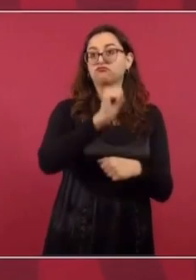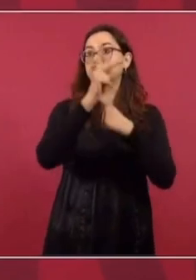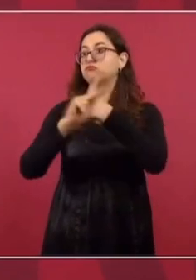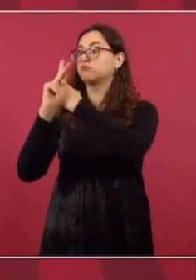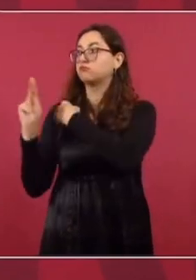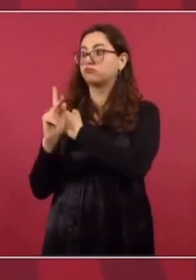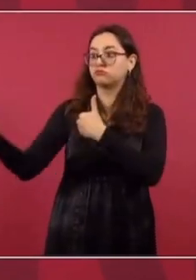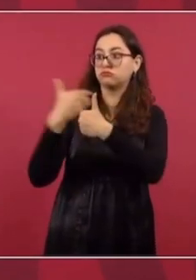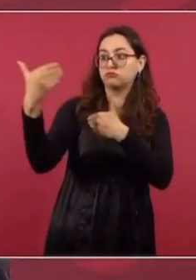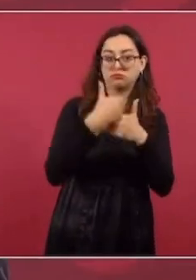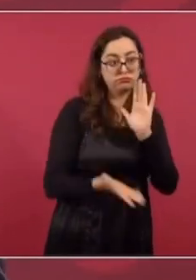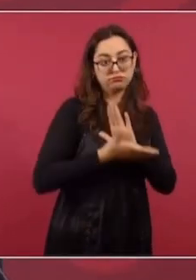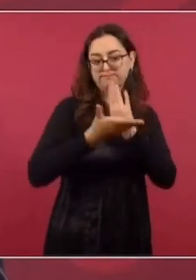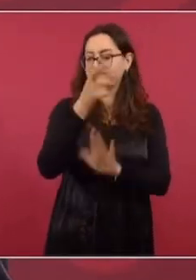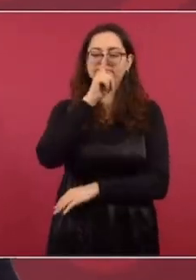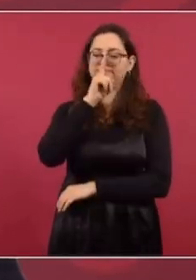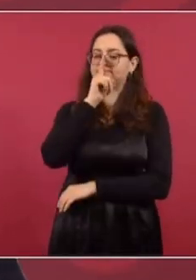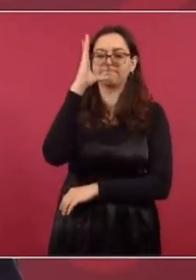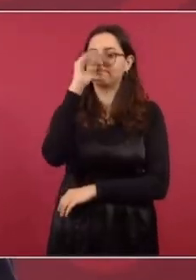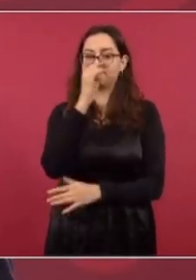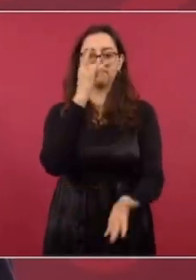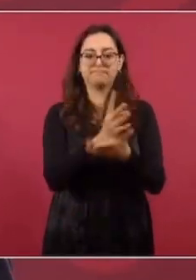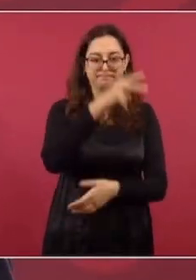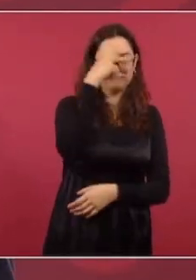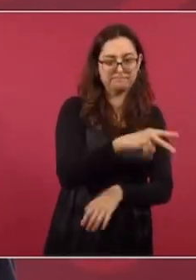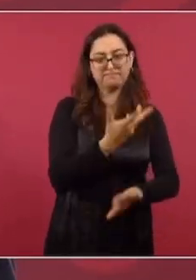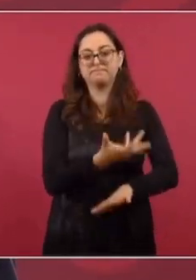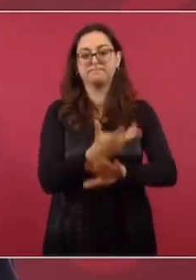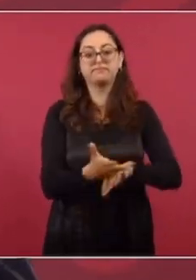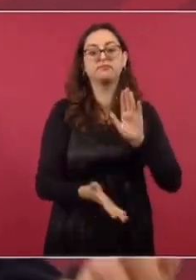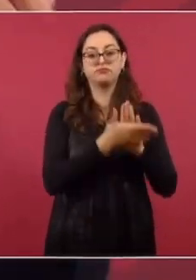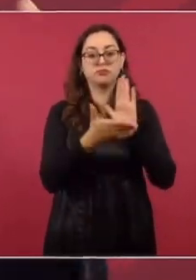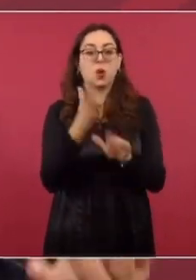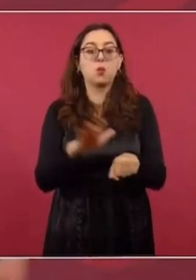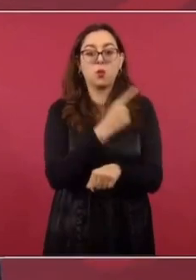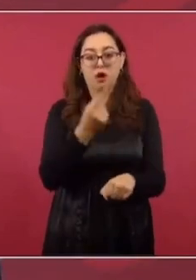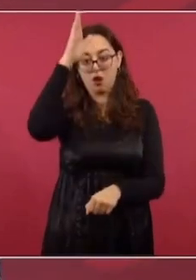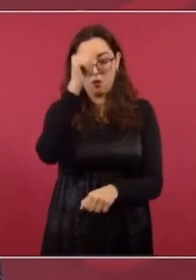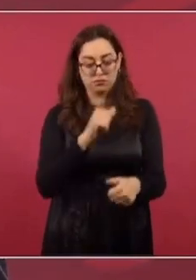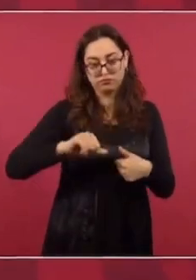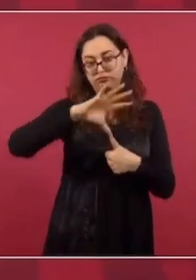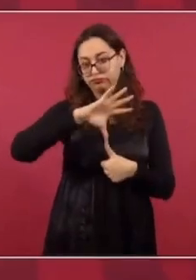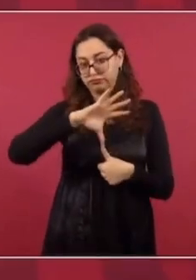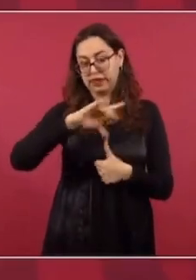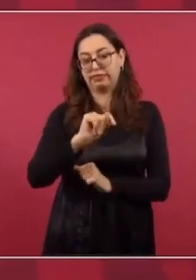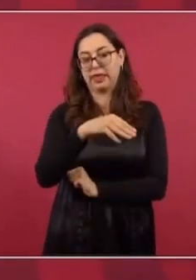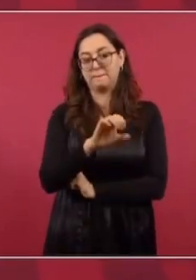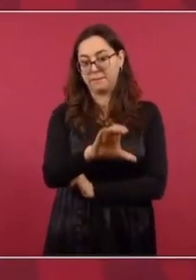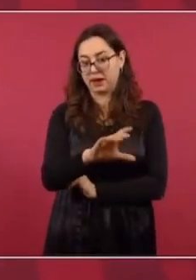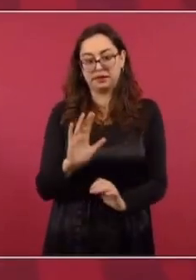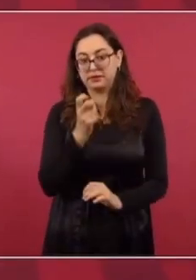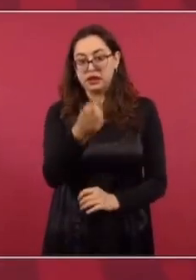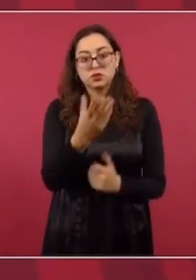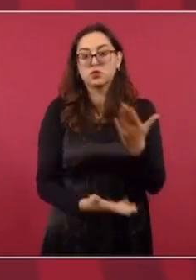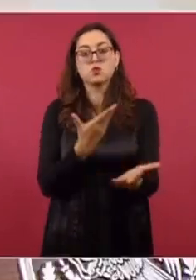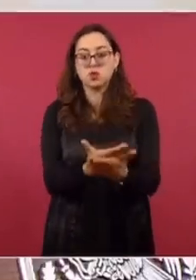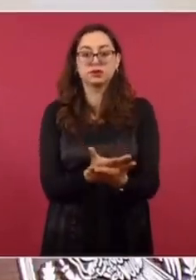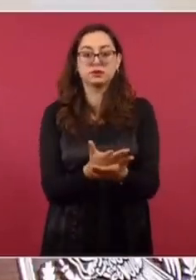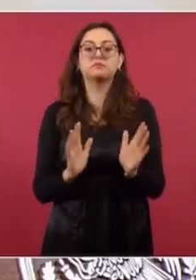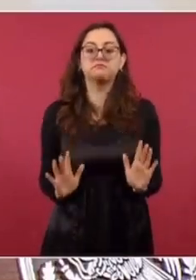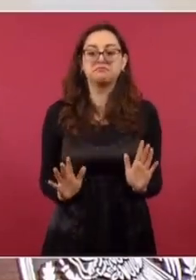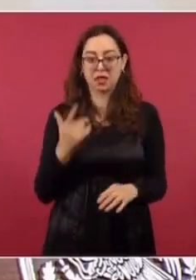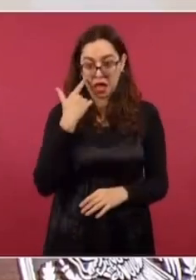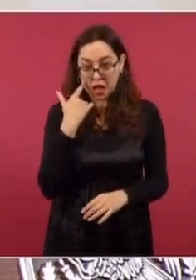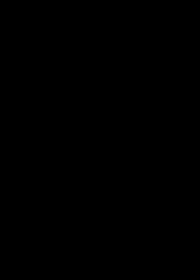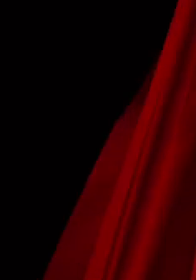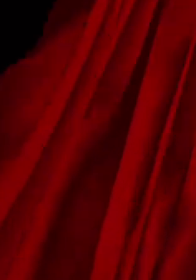empresas más que mexicanas y estadounidenses, porque es parte del tratado comercial. Eso es lo que se está viendo. A ver